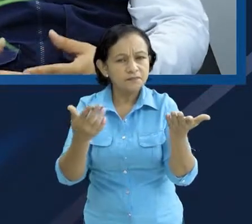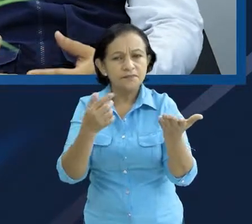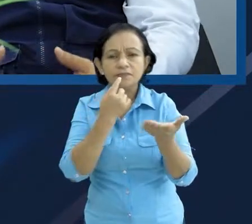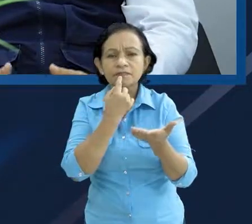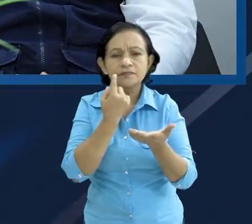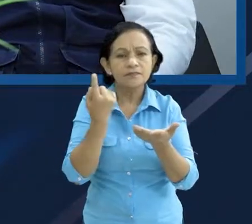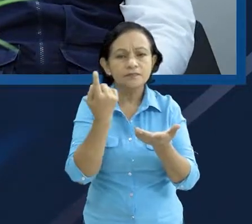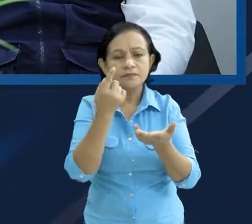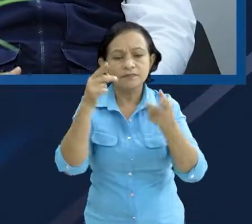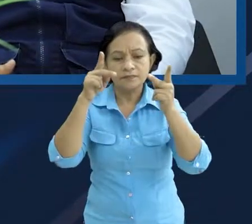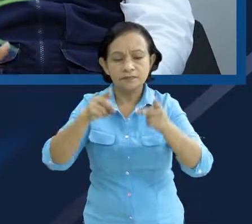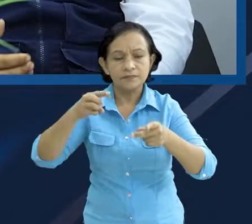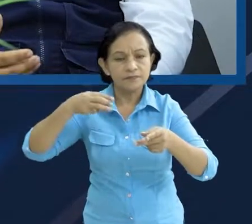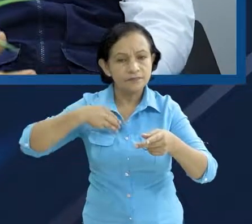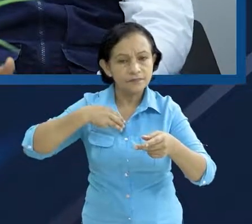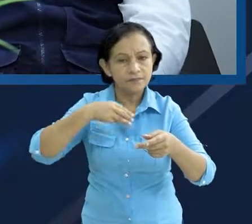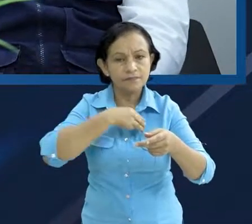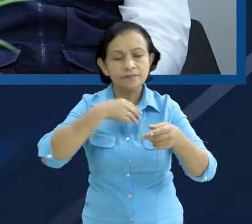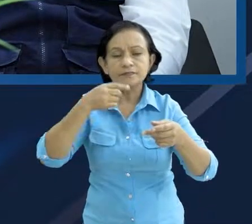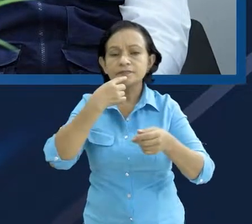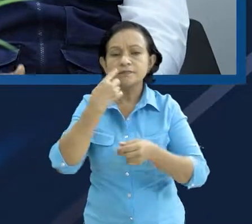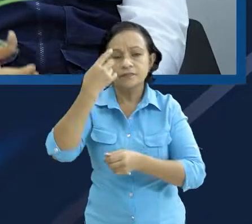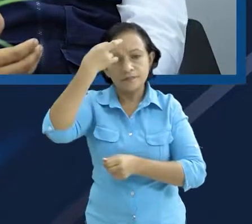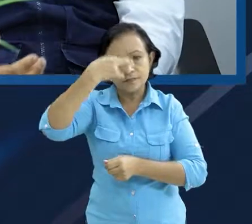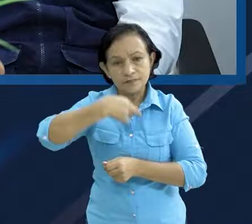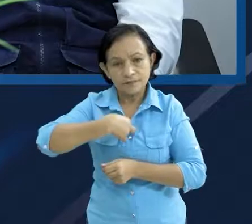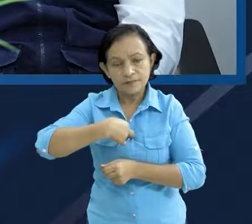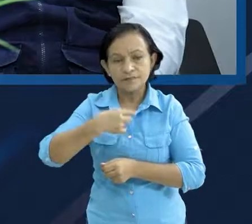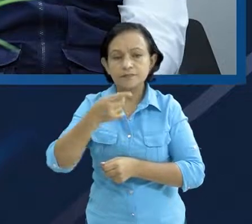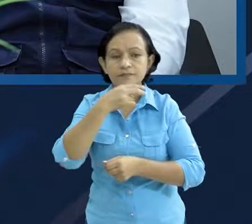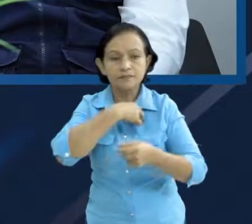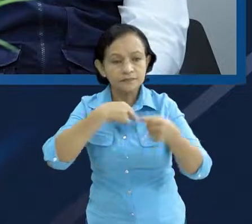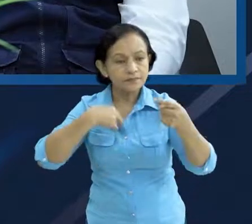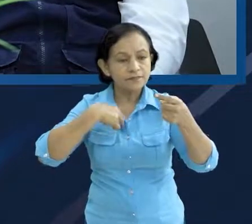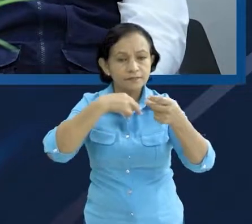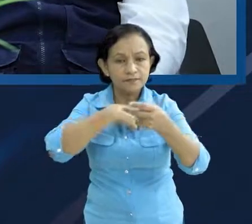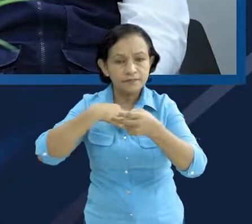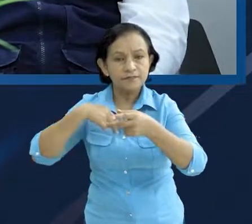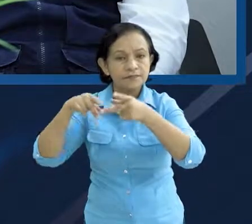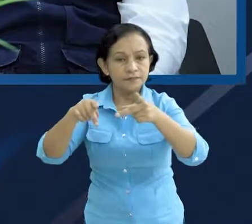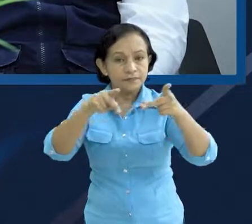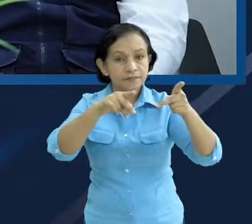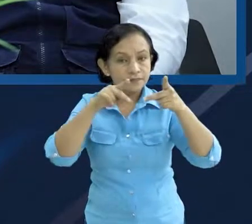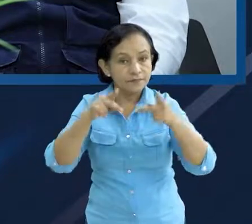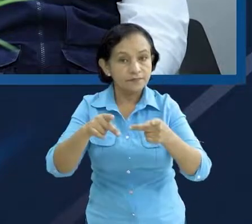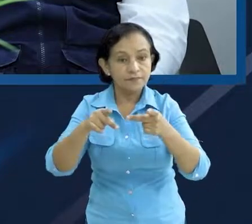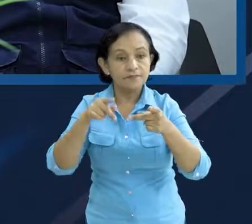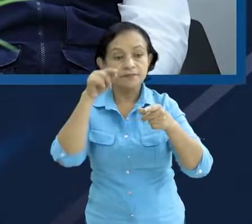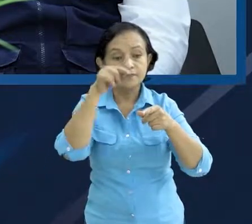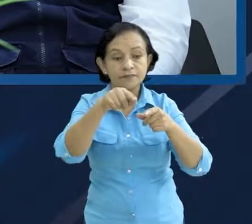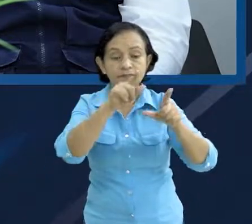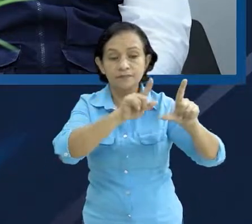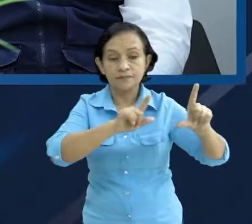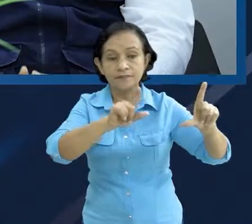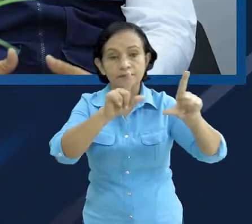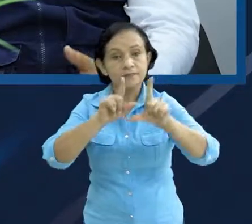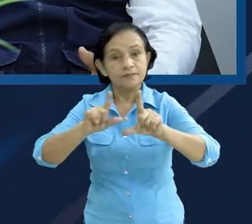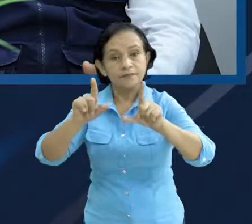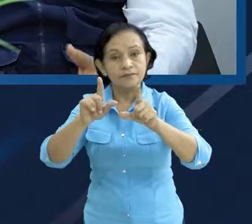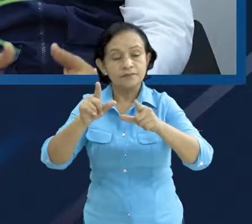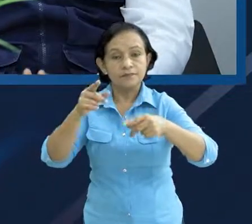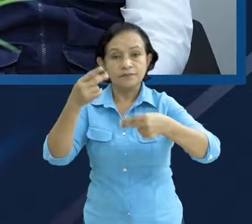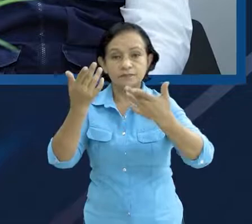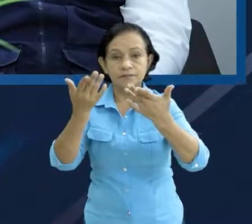quiénes deben de integrarlo, de quién es la responsabilidad, qué responsabilidad tenemos. Pero también dentro de los puestos de mando hay un